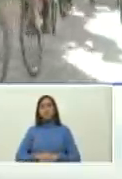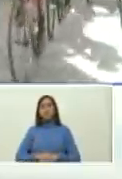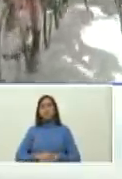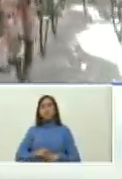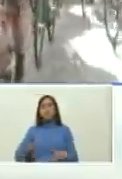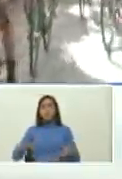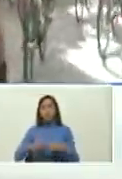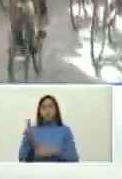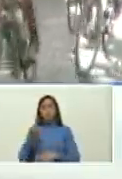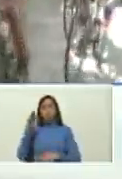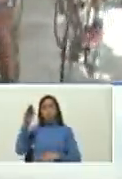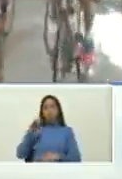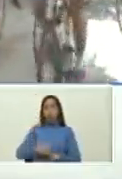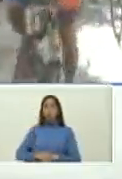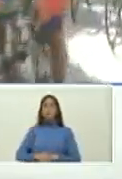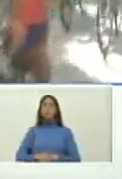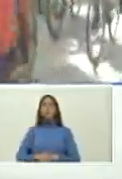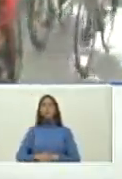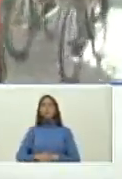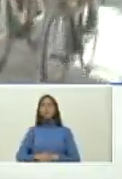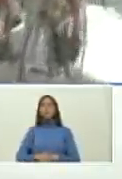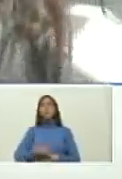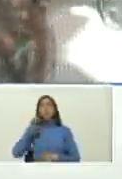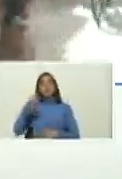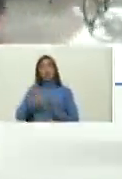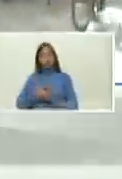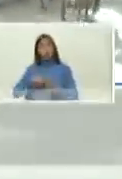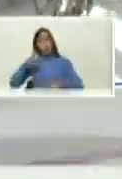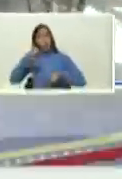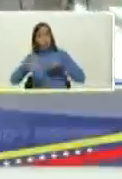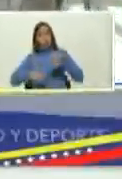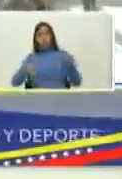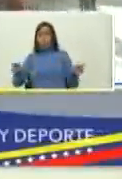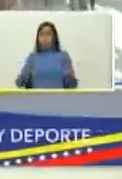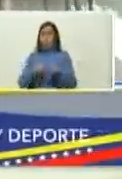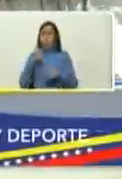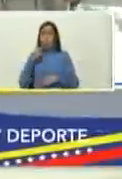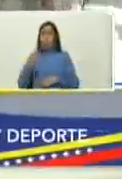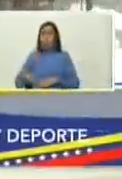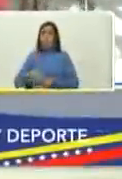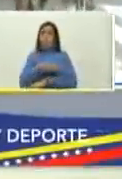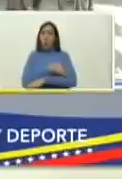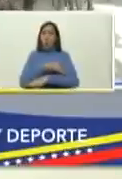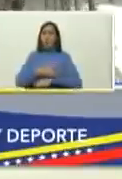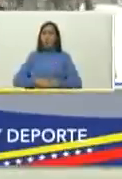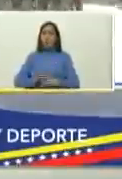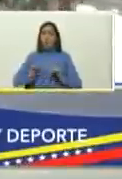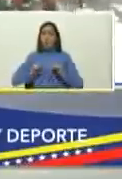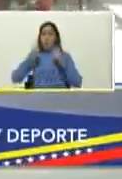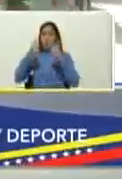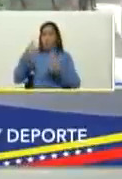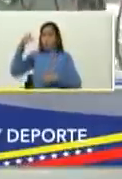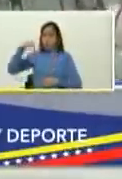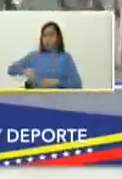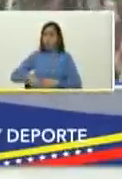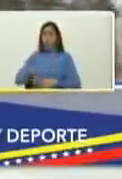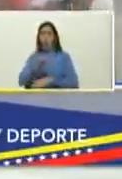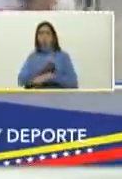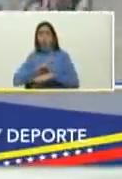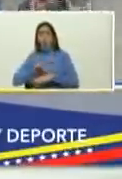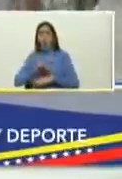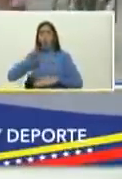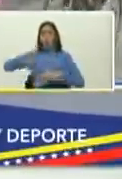país de futuro y como el ciclismo usted también lo acaba de comentar arrancó hoy la superliga de